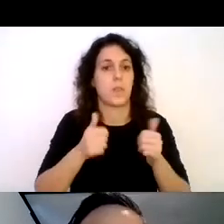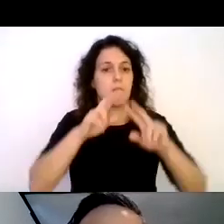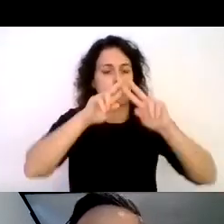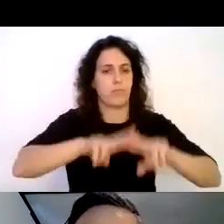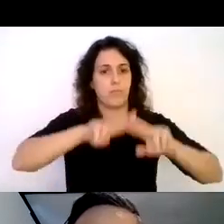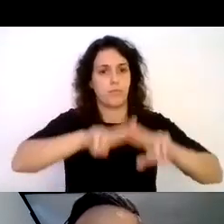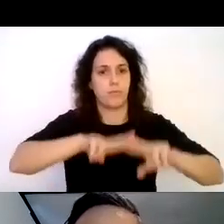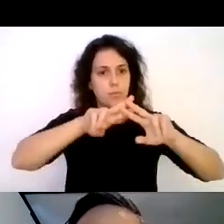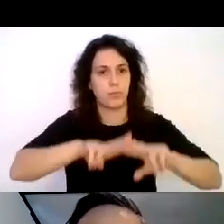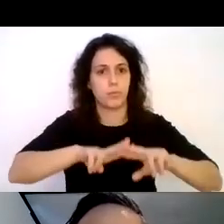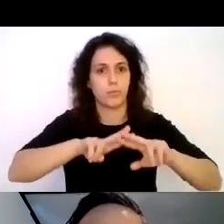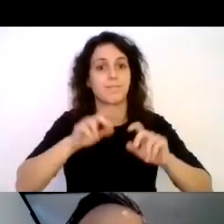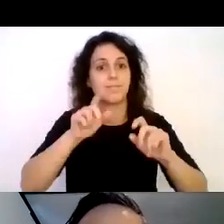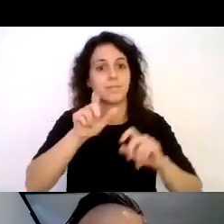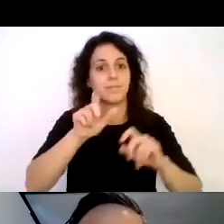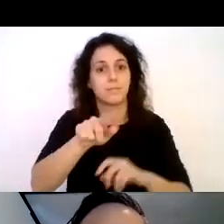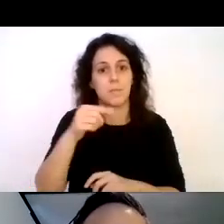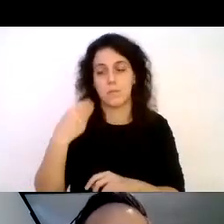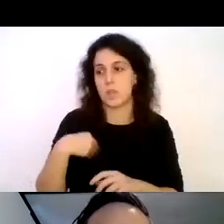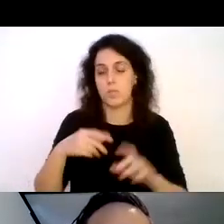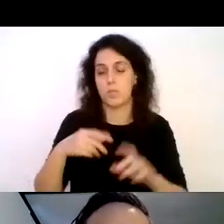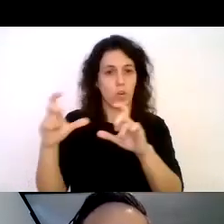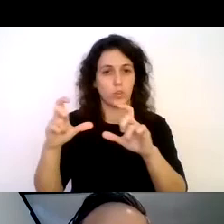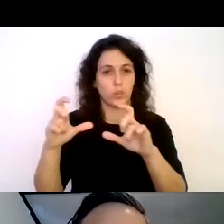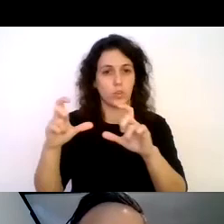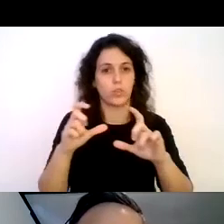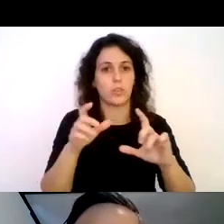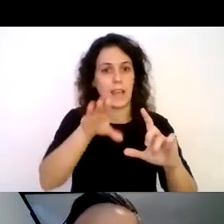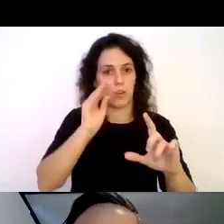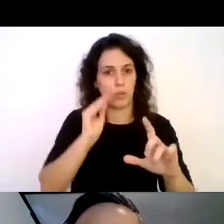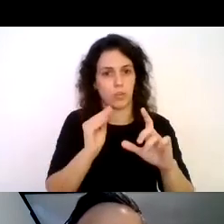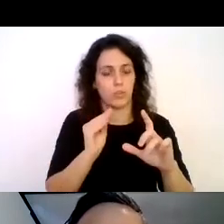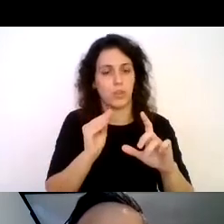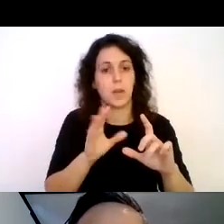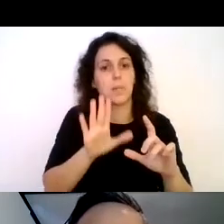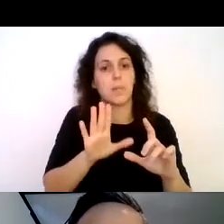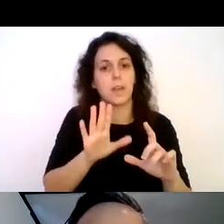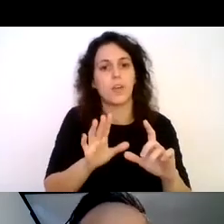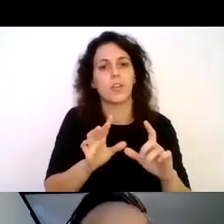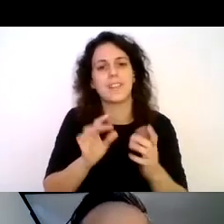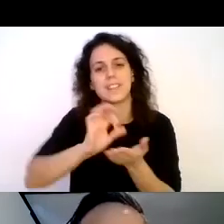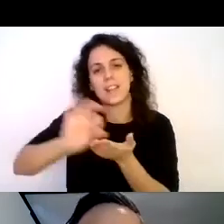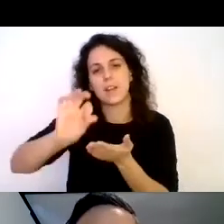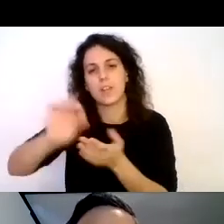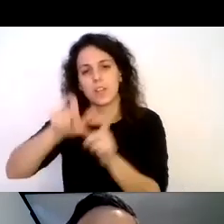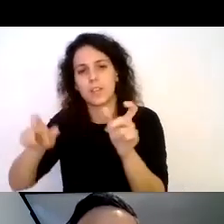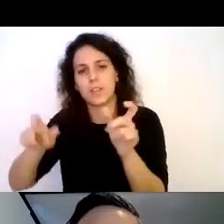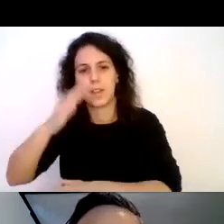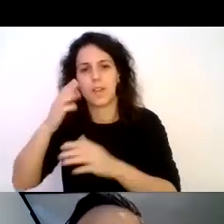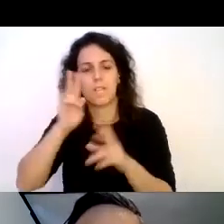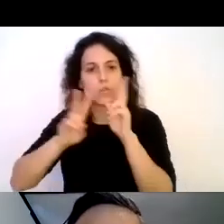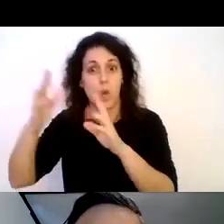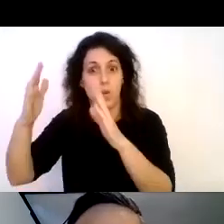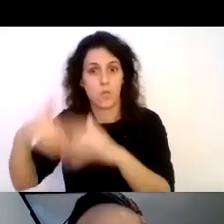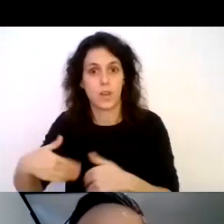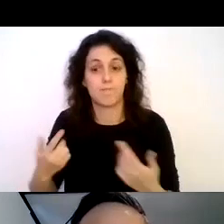encontré bastantes oferentes de esta actividad turística, pero ninguno ofrecía sus servicios para personas con discapacidad visual. Ahí